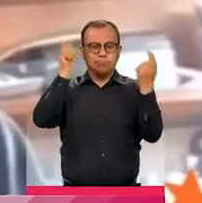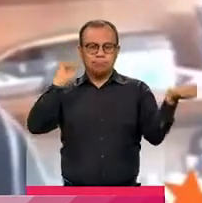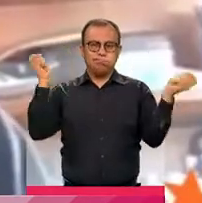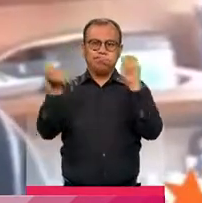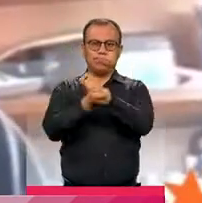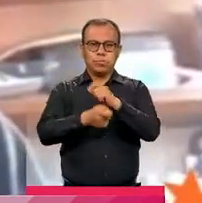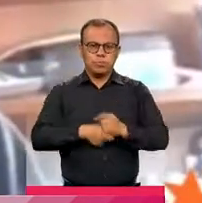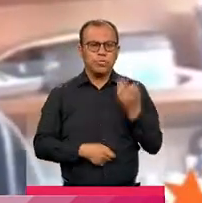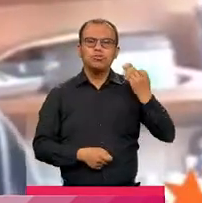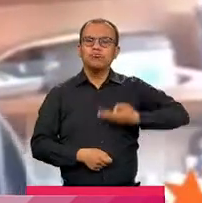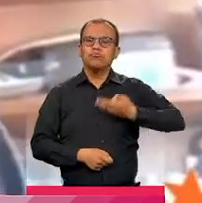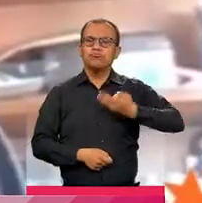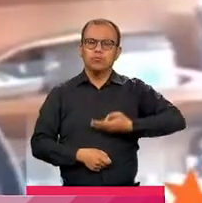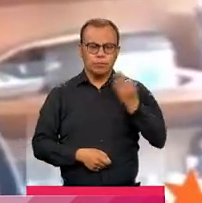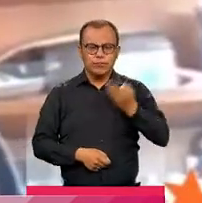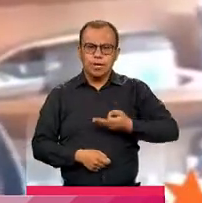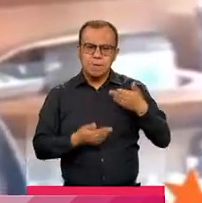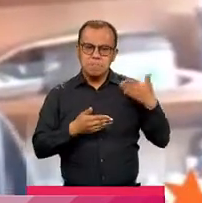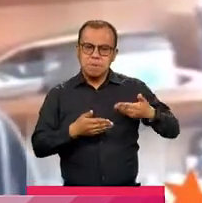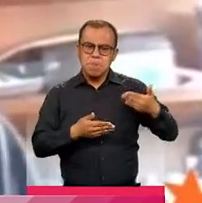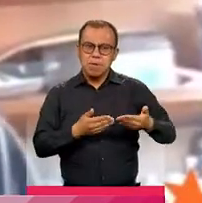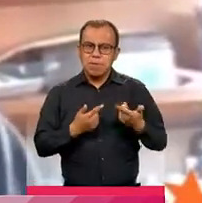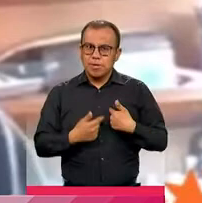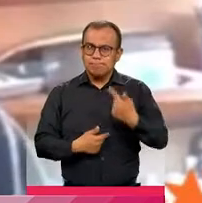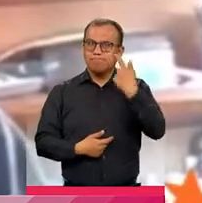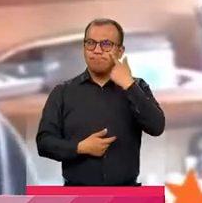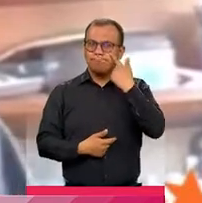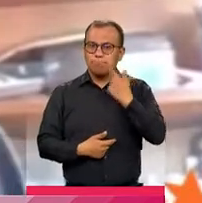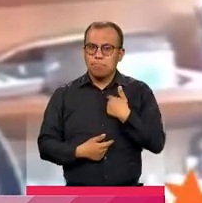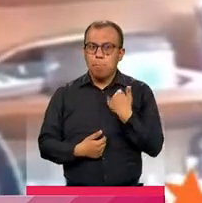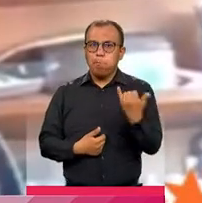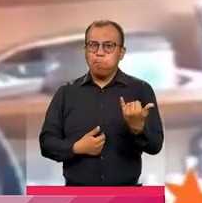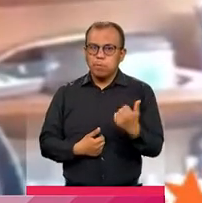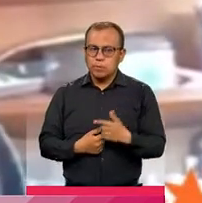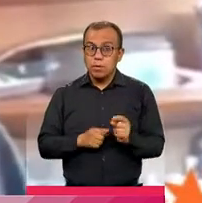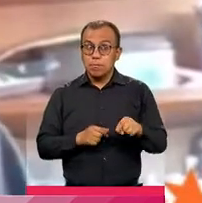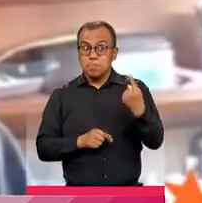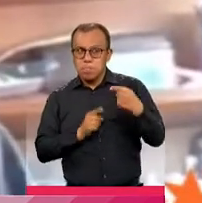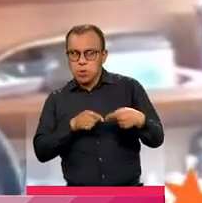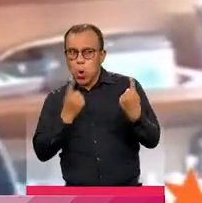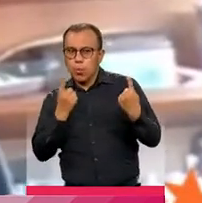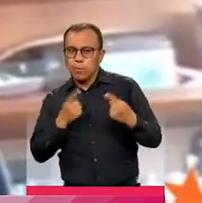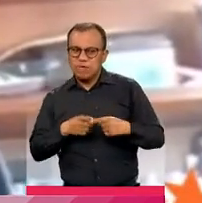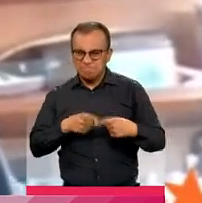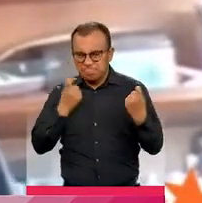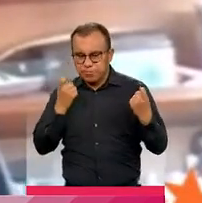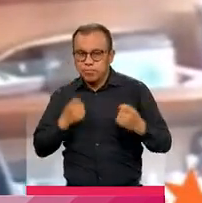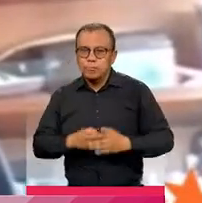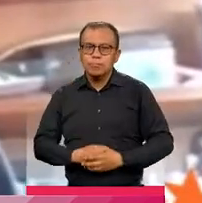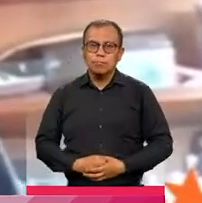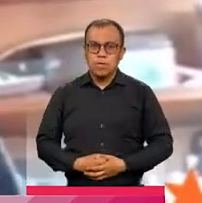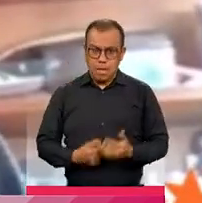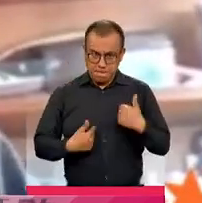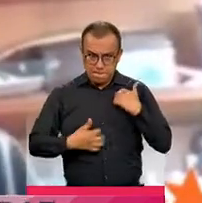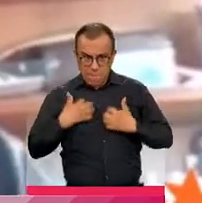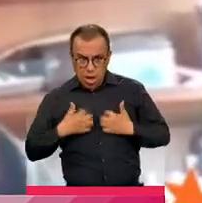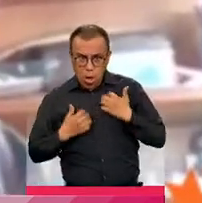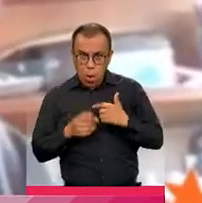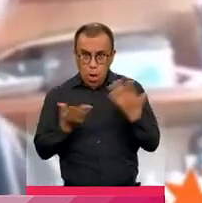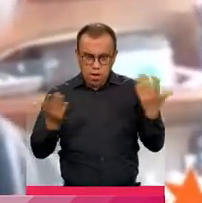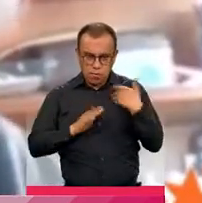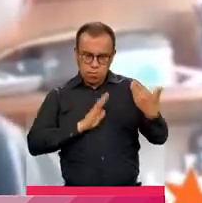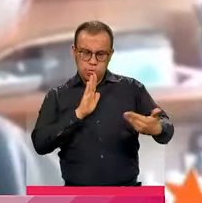vivido siempre con la expectativa del enemigo, del enemigo que no va a tener piedad de mí, en